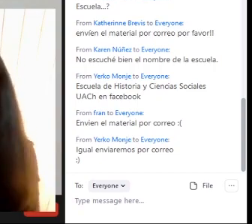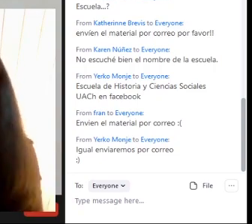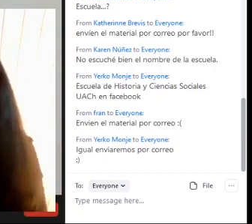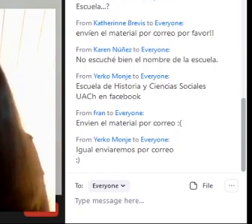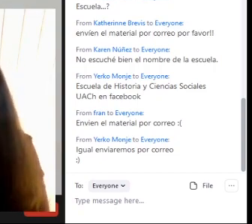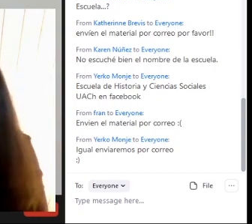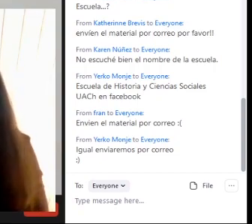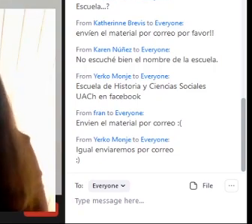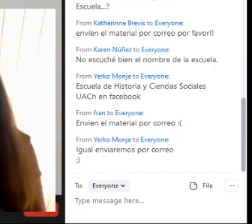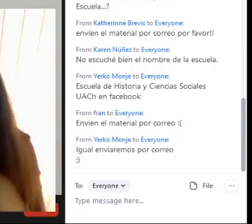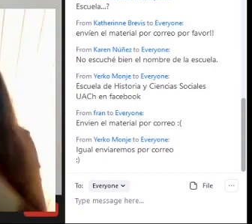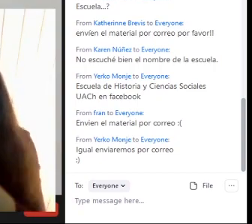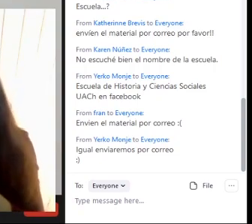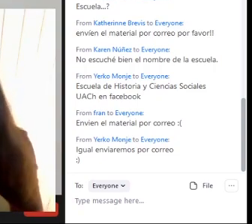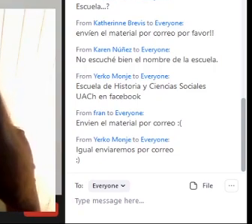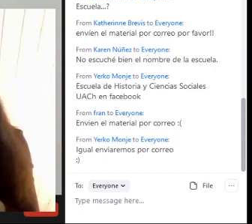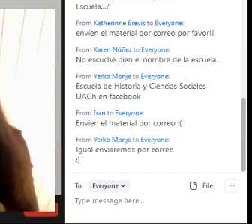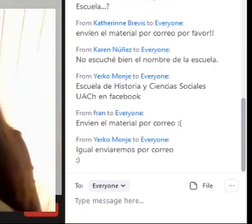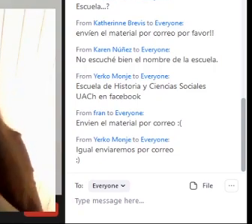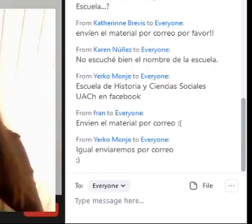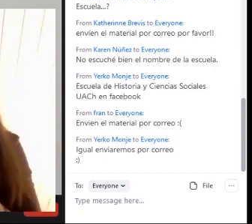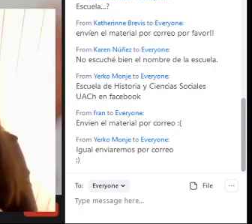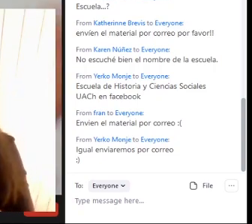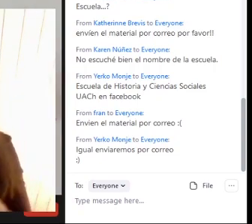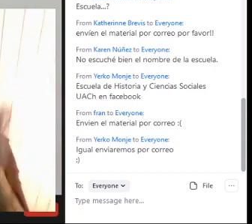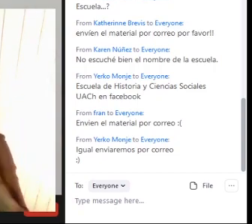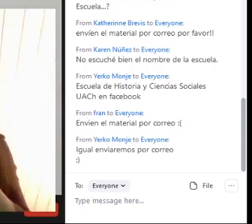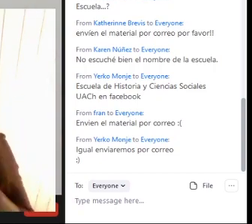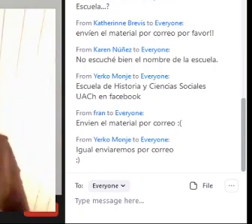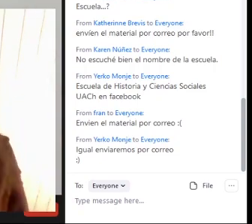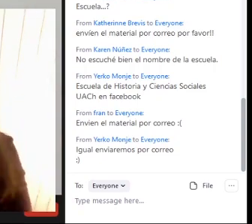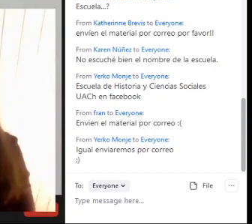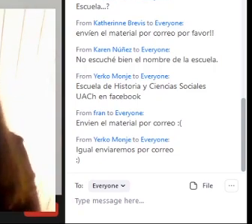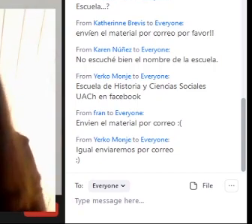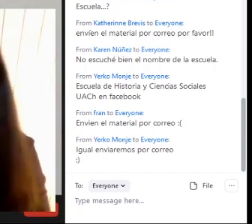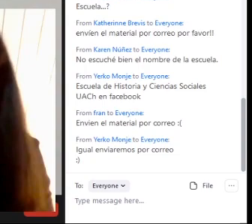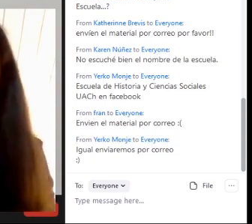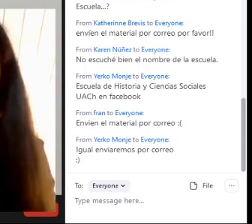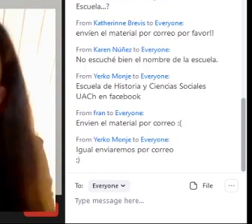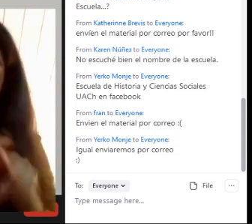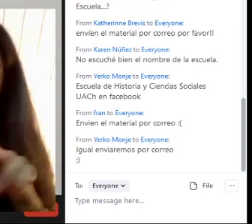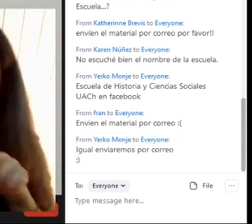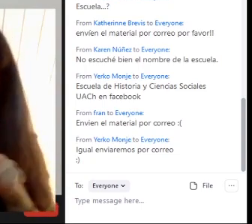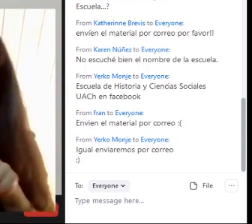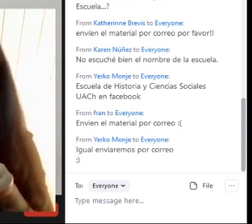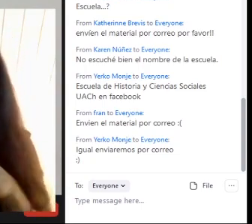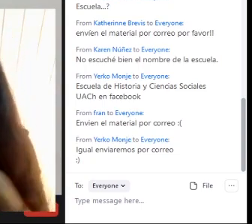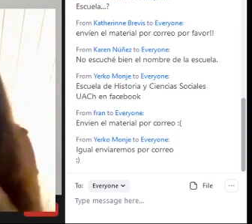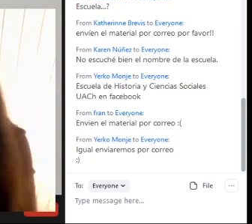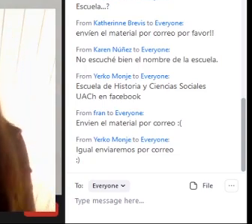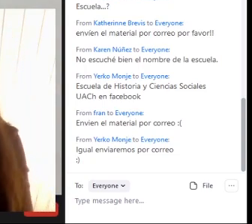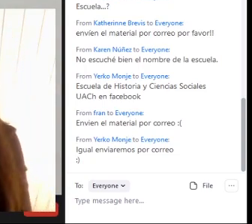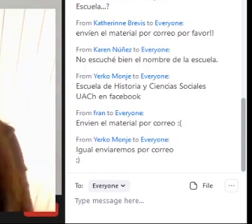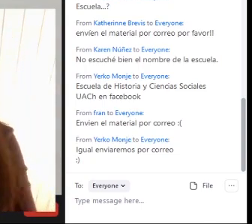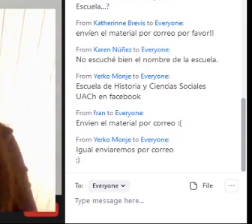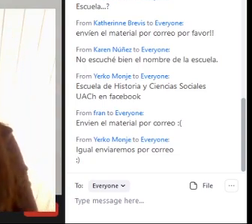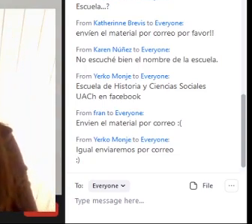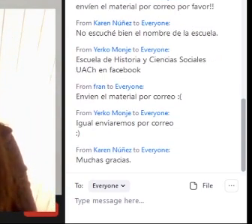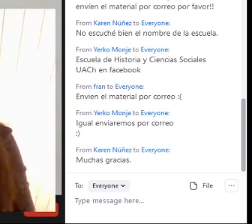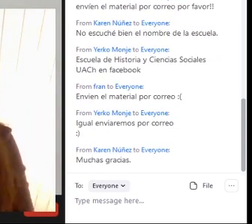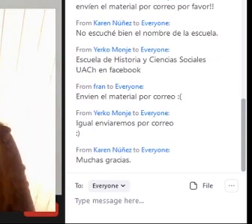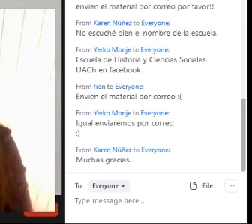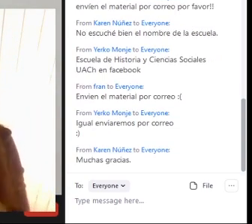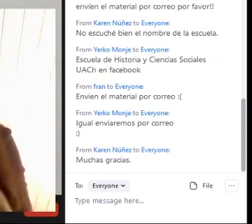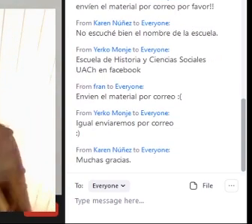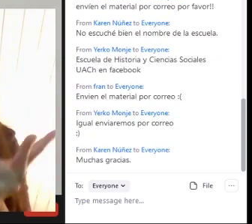Hay jocas Que hubo Y un se dio Disculación al libro Cambio de piel Y quedó ahí En el tiempo Y con esto De la movilización Feminista